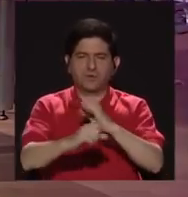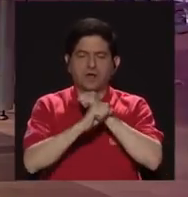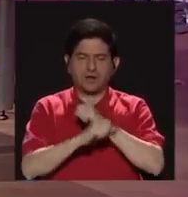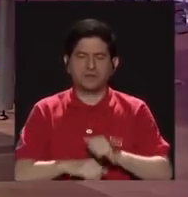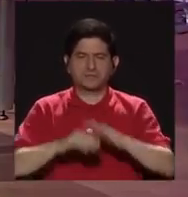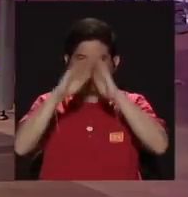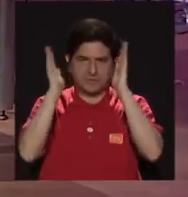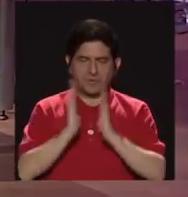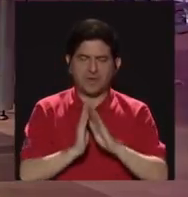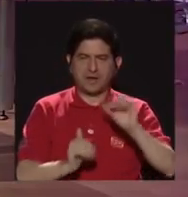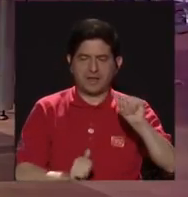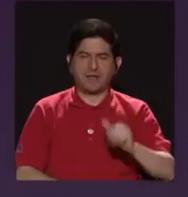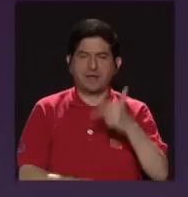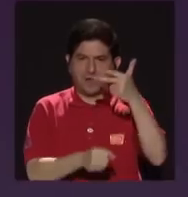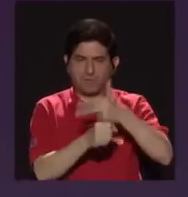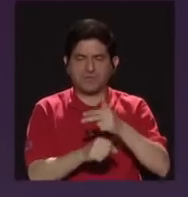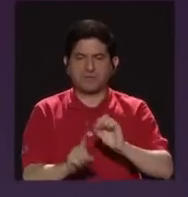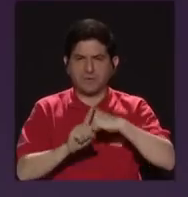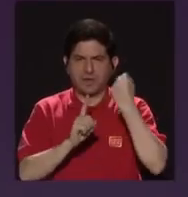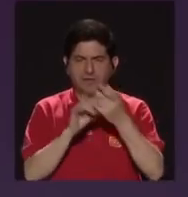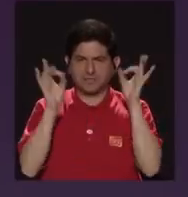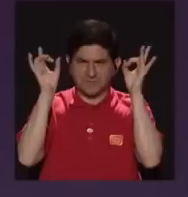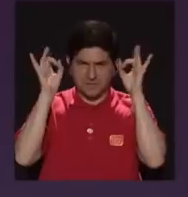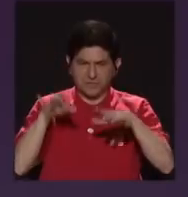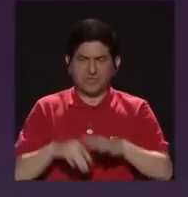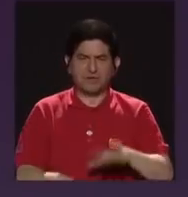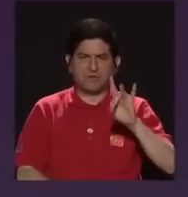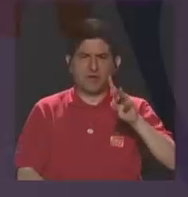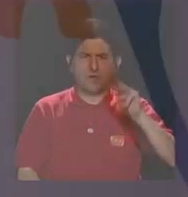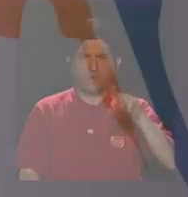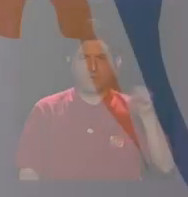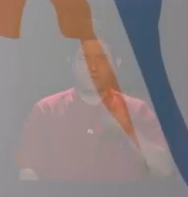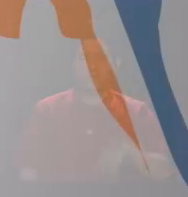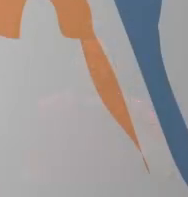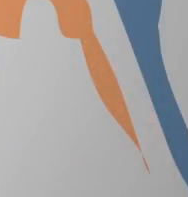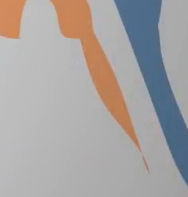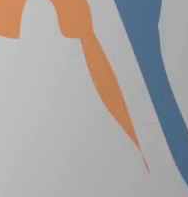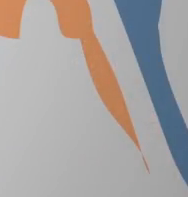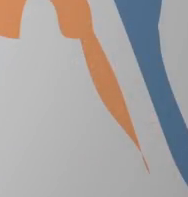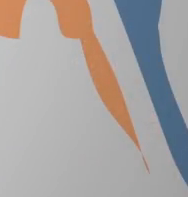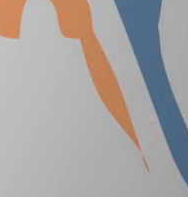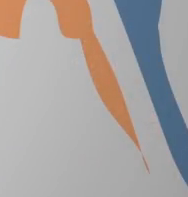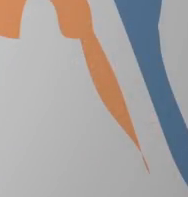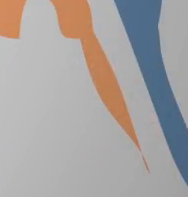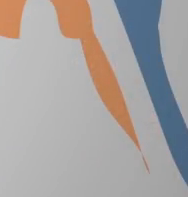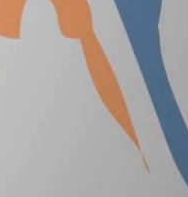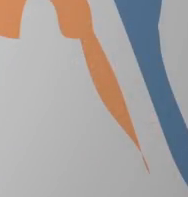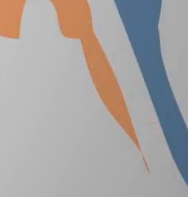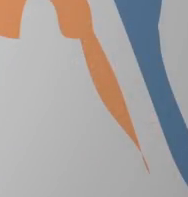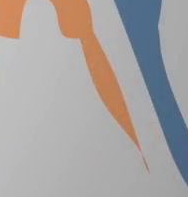Virgen de la Asunción de Guatemala, la tragedia del 8 de marzo, que nos dejó sin 41 menores de edad.